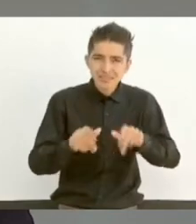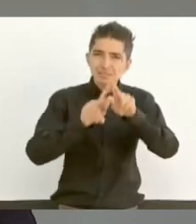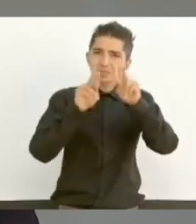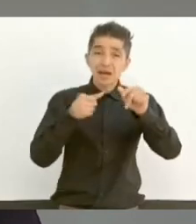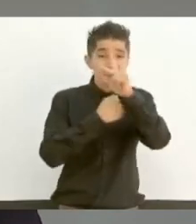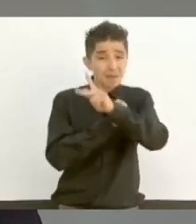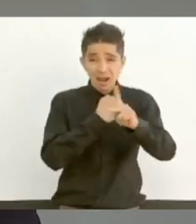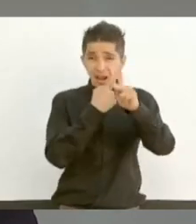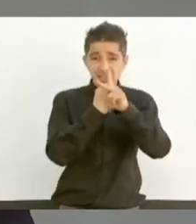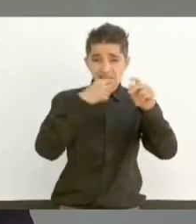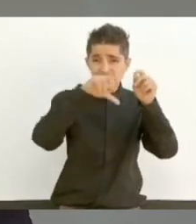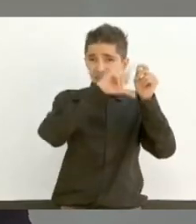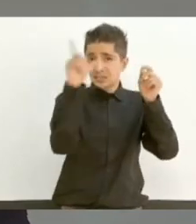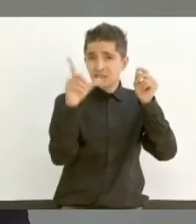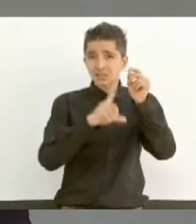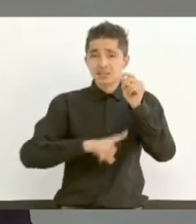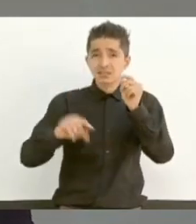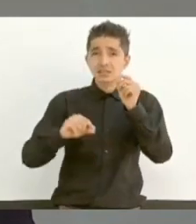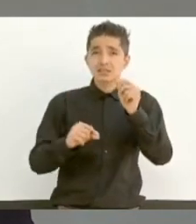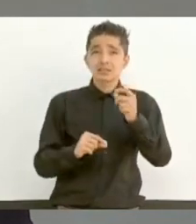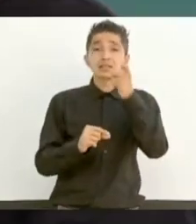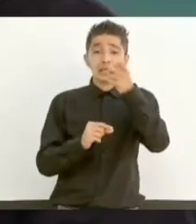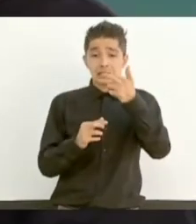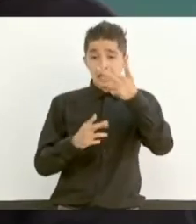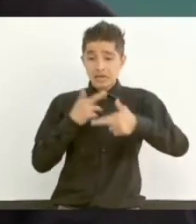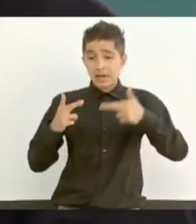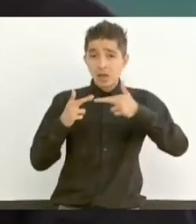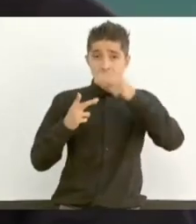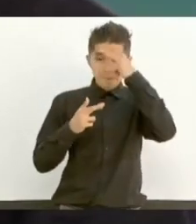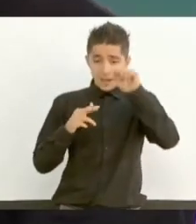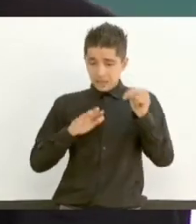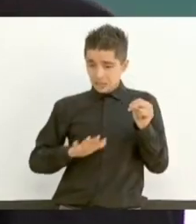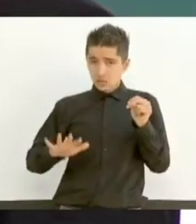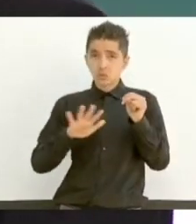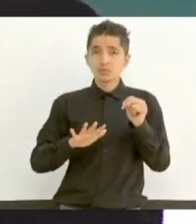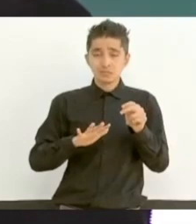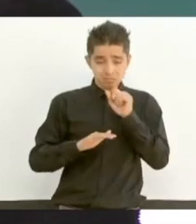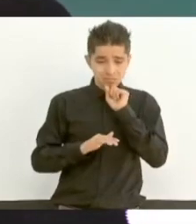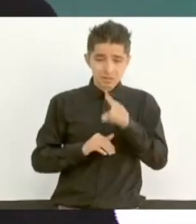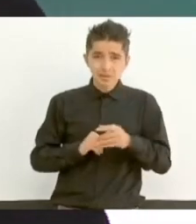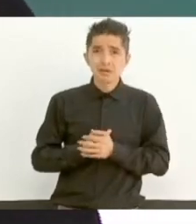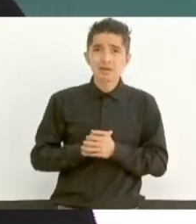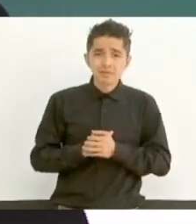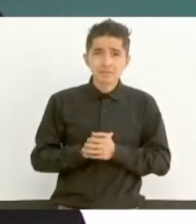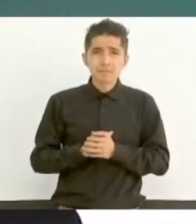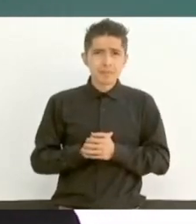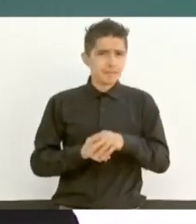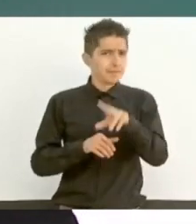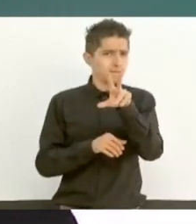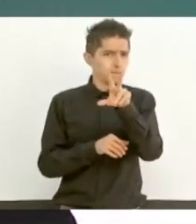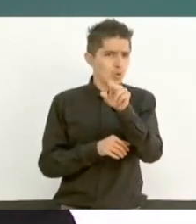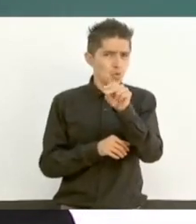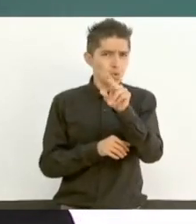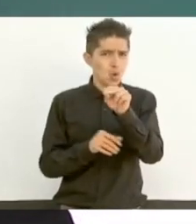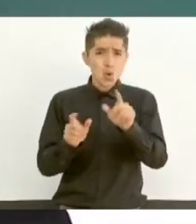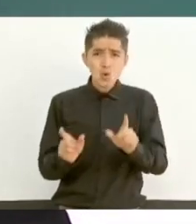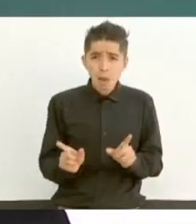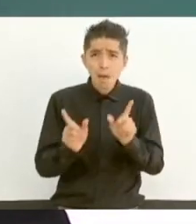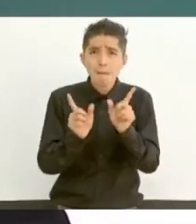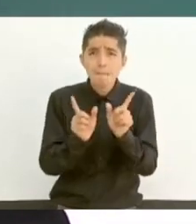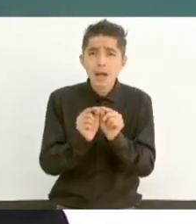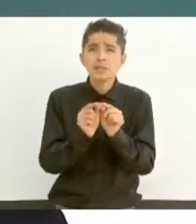país y esta región de México. Desde luego, no sólo con la